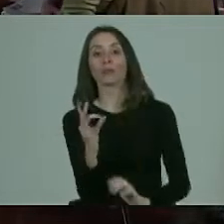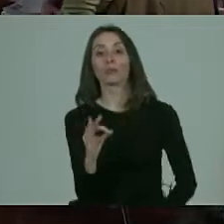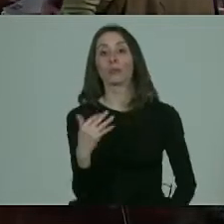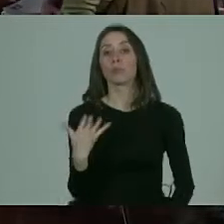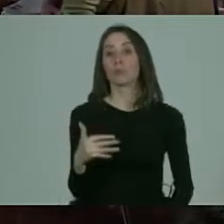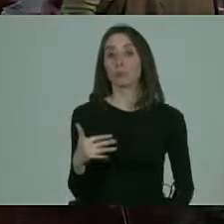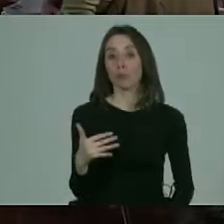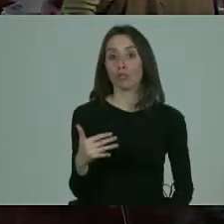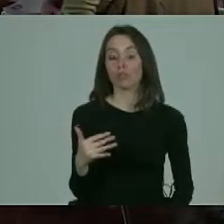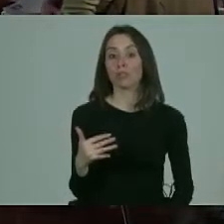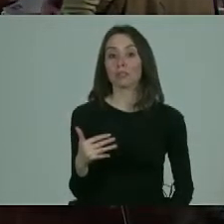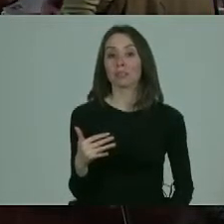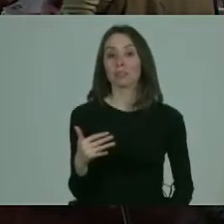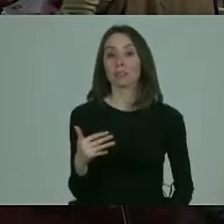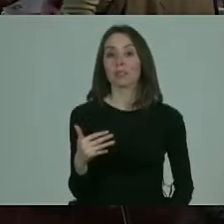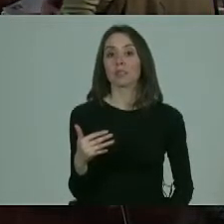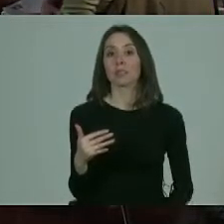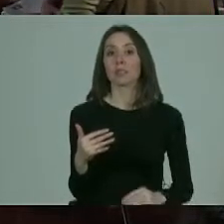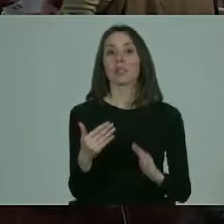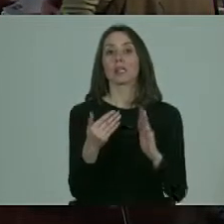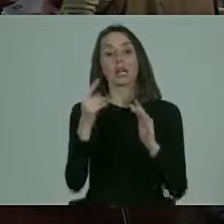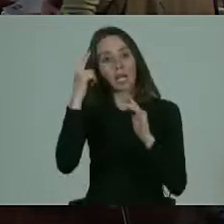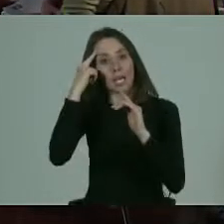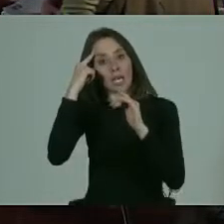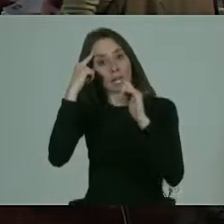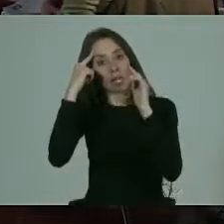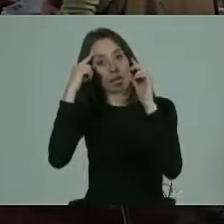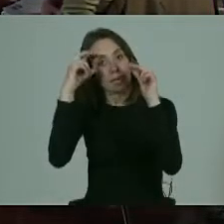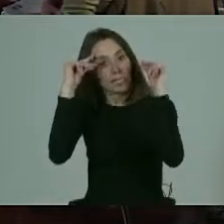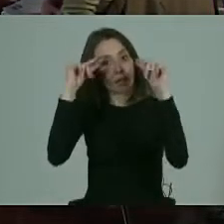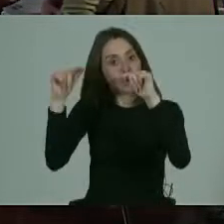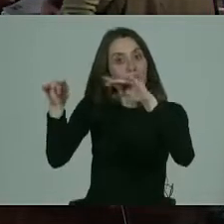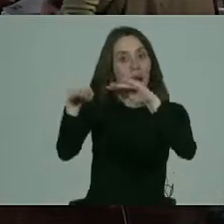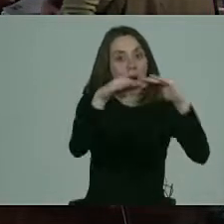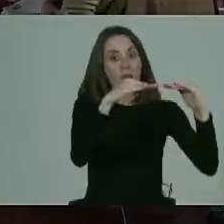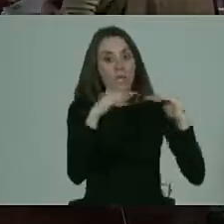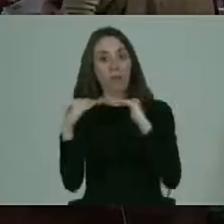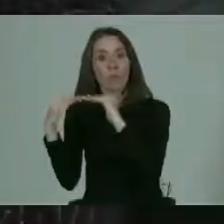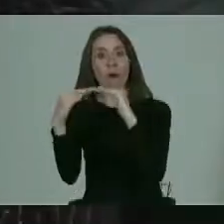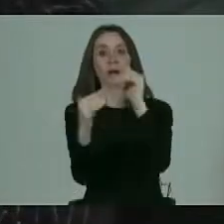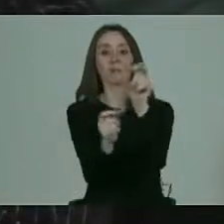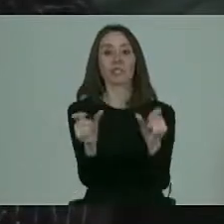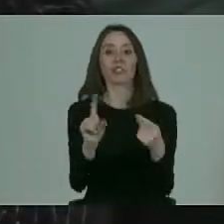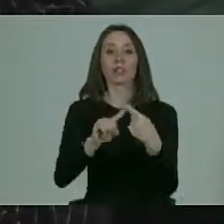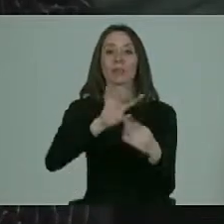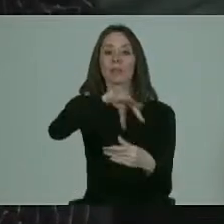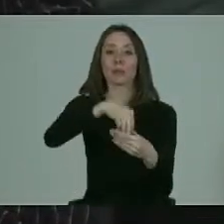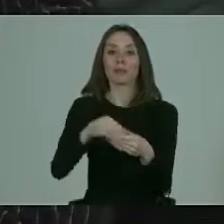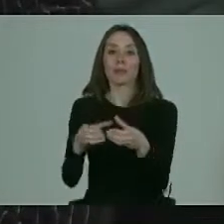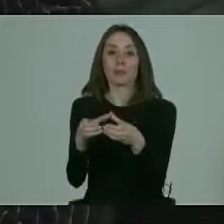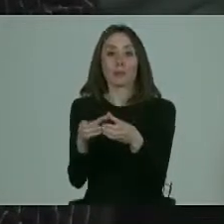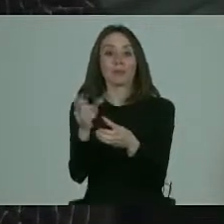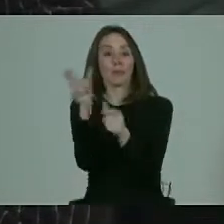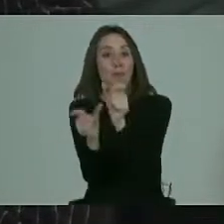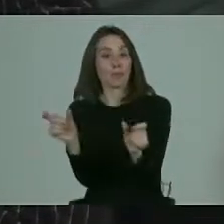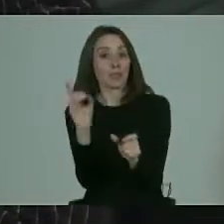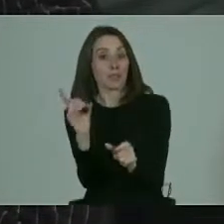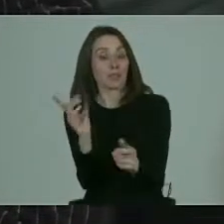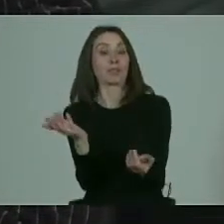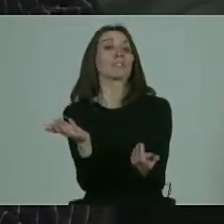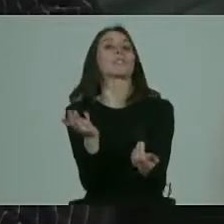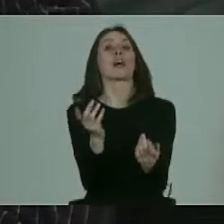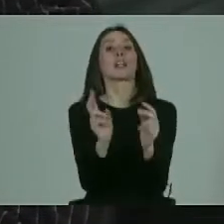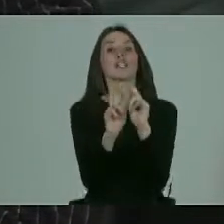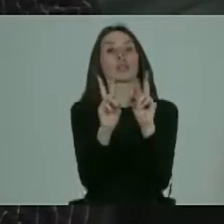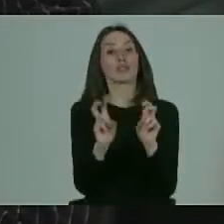importante poder tener una unificación de criterio entre todas las personas que participamos del colectivo cosa de poder decir mira sabes que realmente